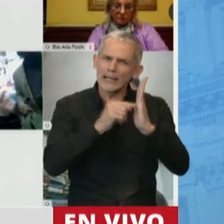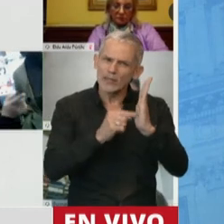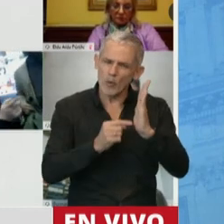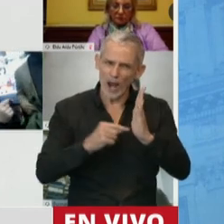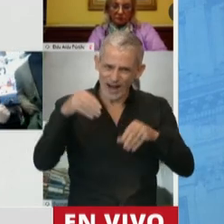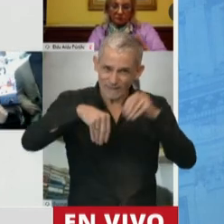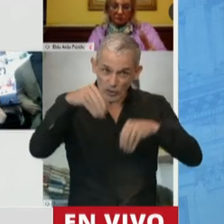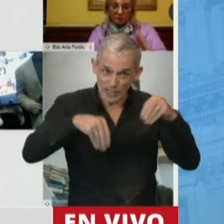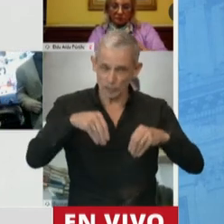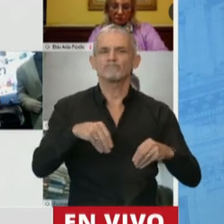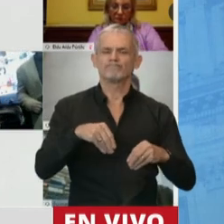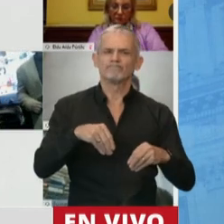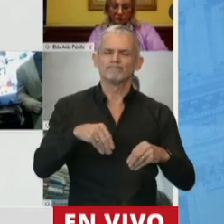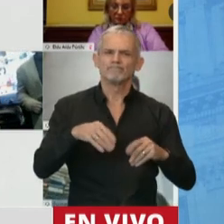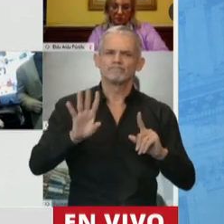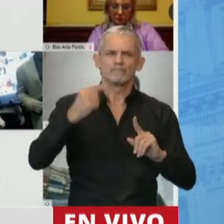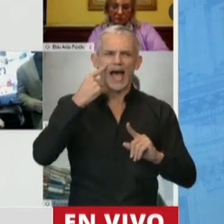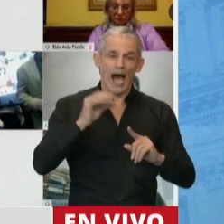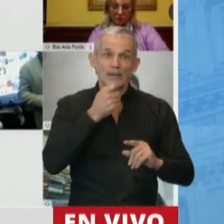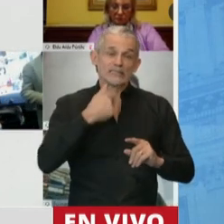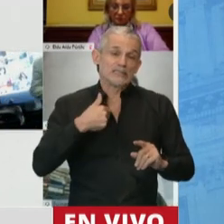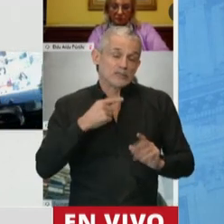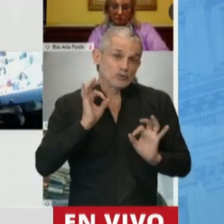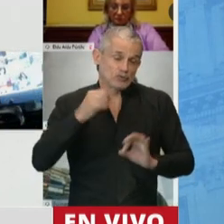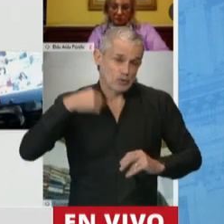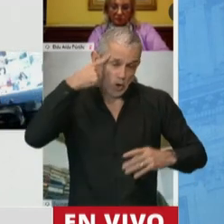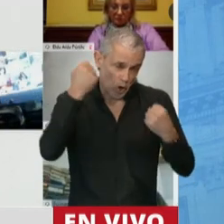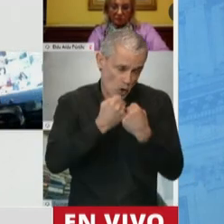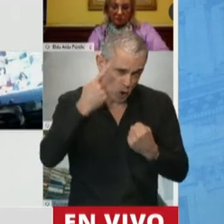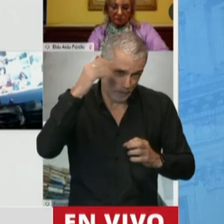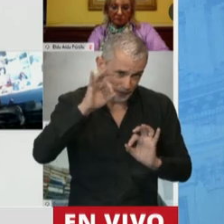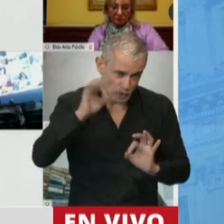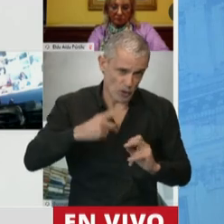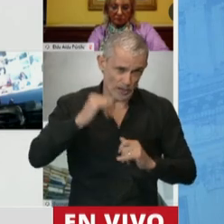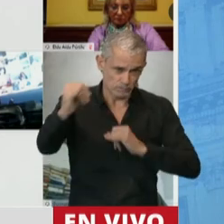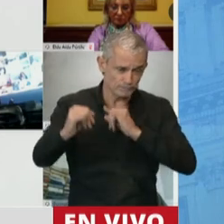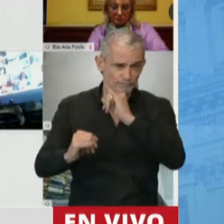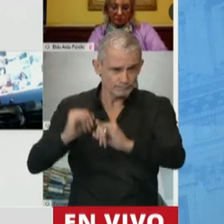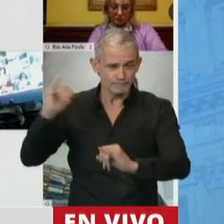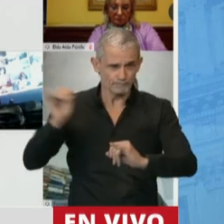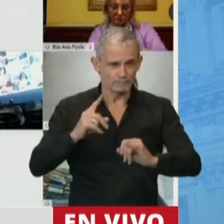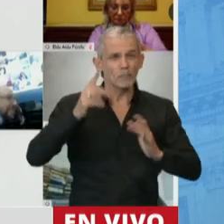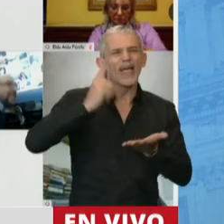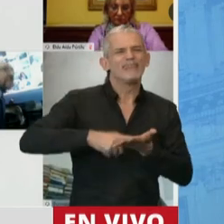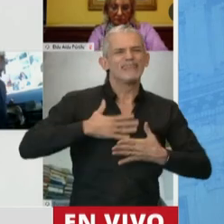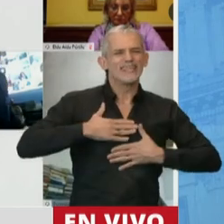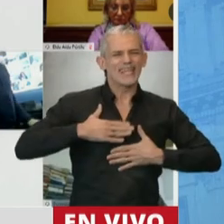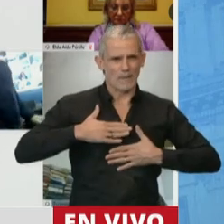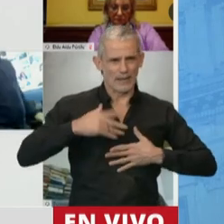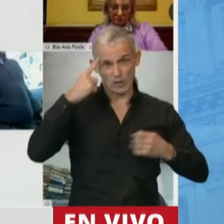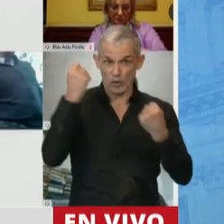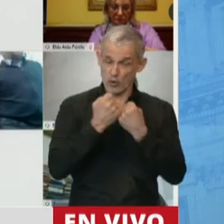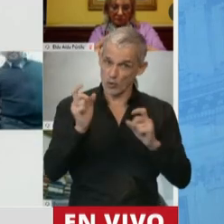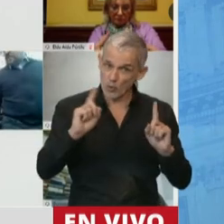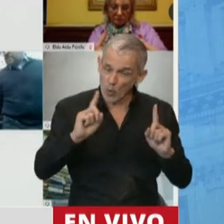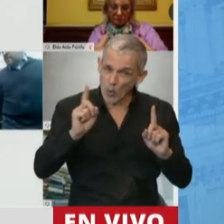puedan ser recepcionadas las distintas observaciones que hicimos en nuestro dictamen de individencia